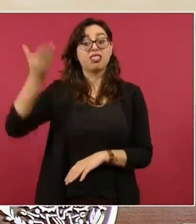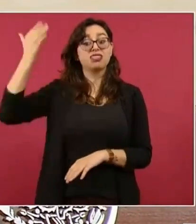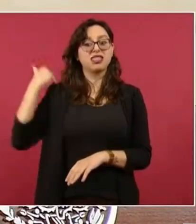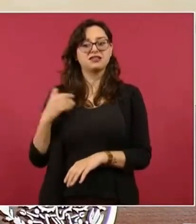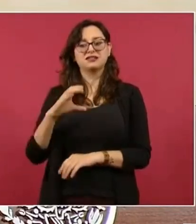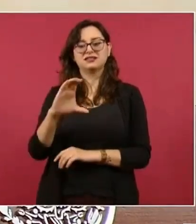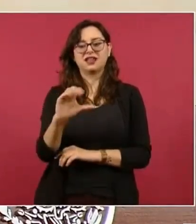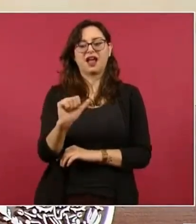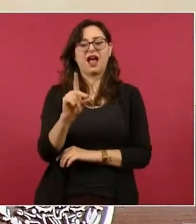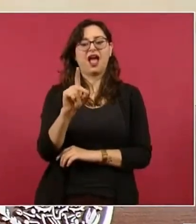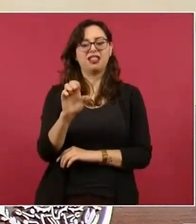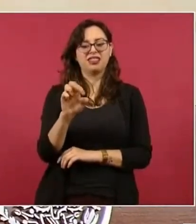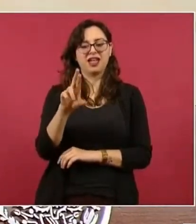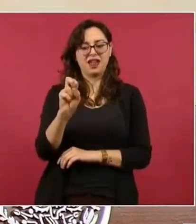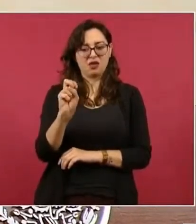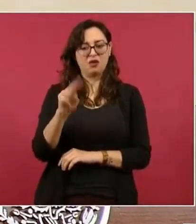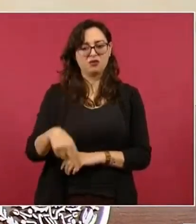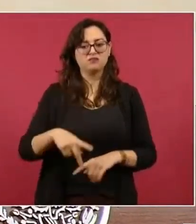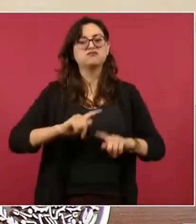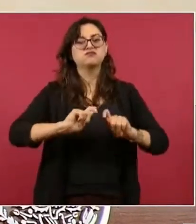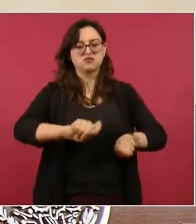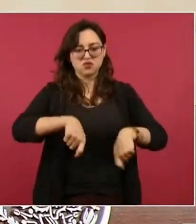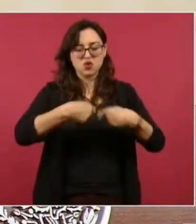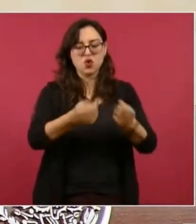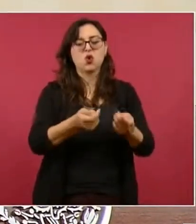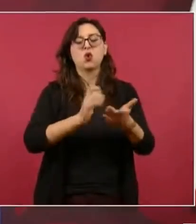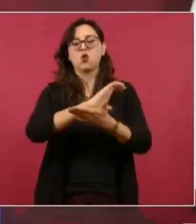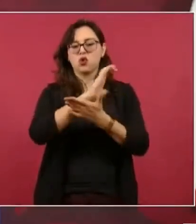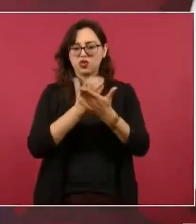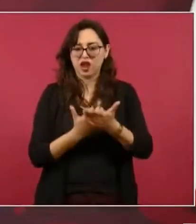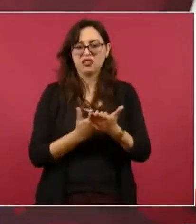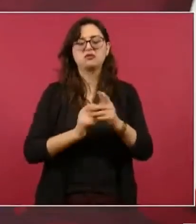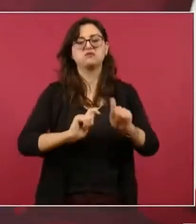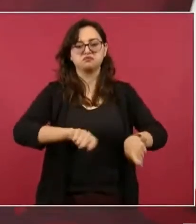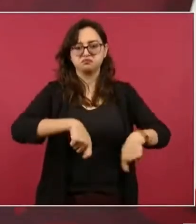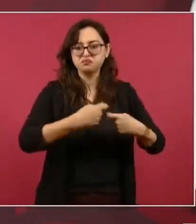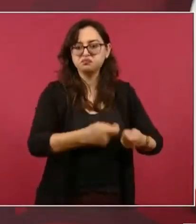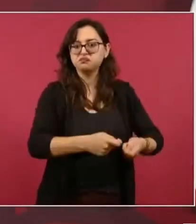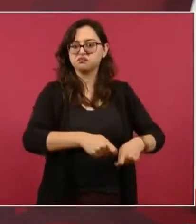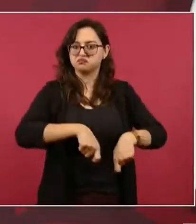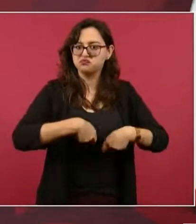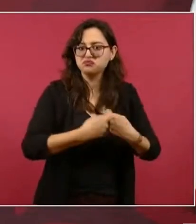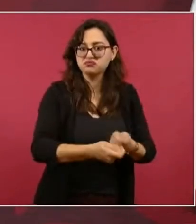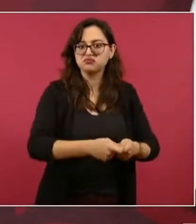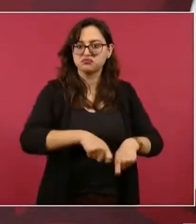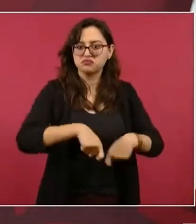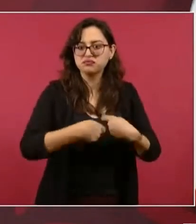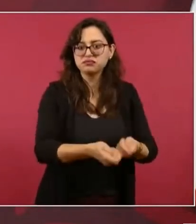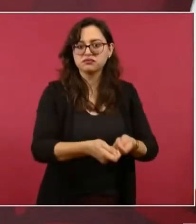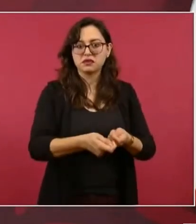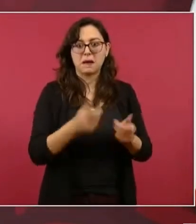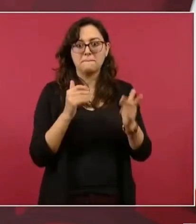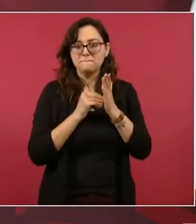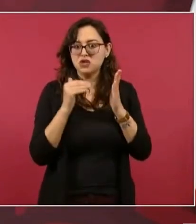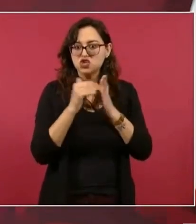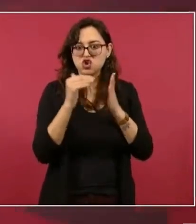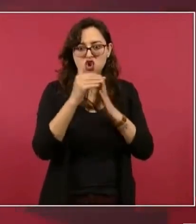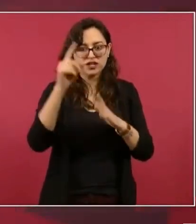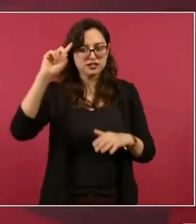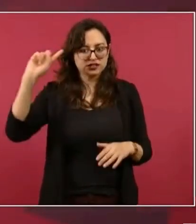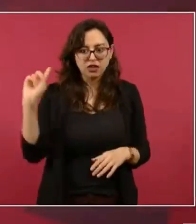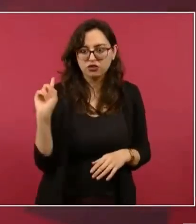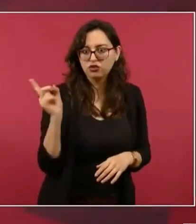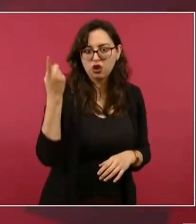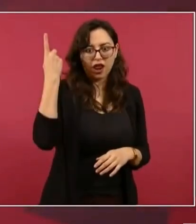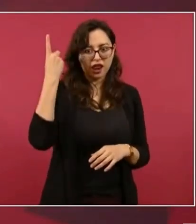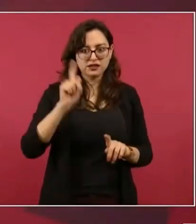Y les empiezan a dar contratos pero de miles de millones de dólares.